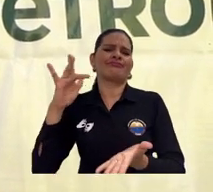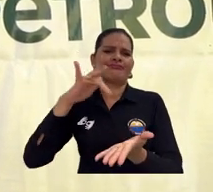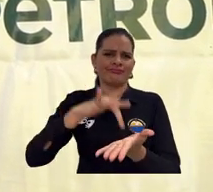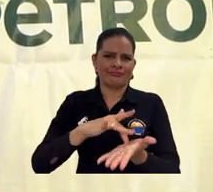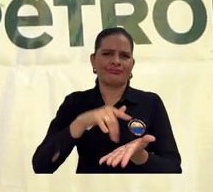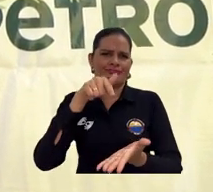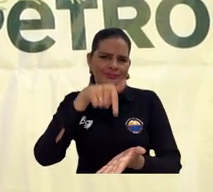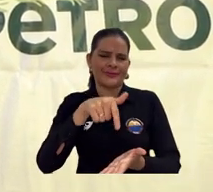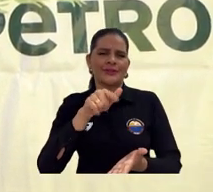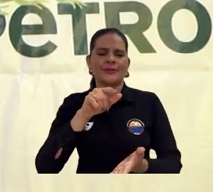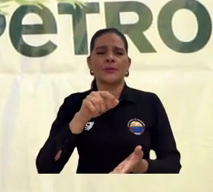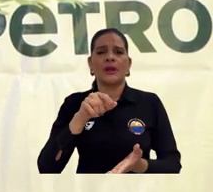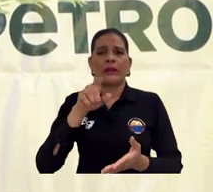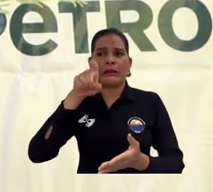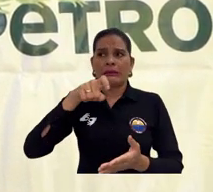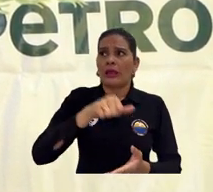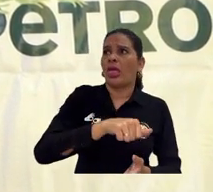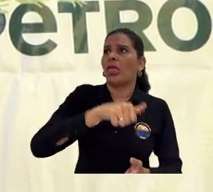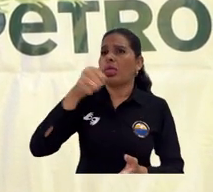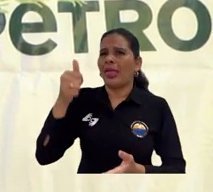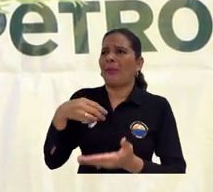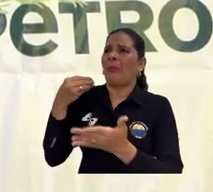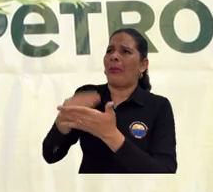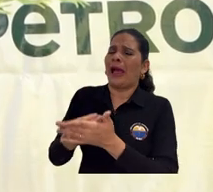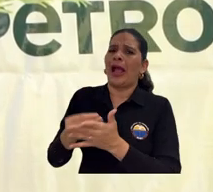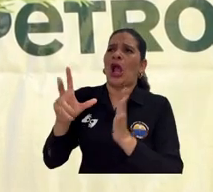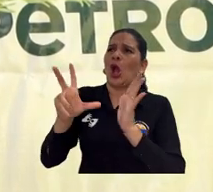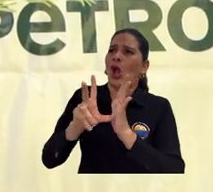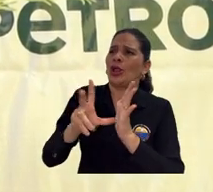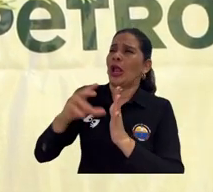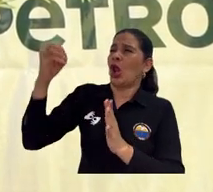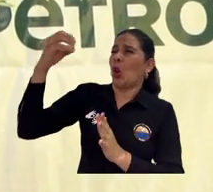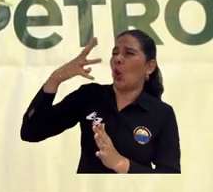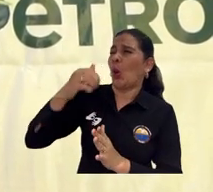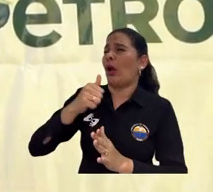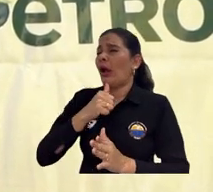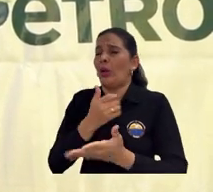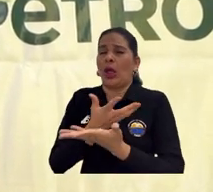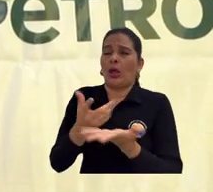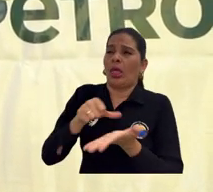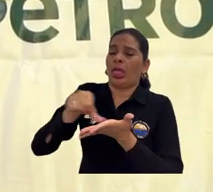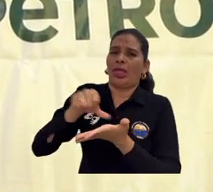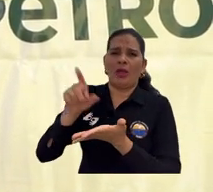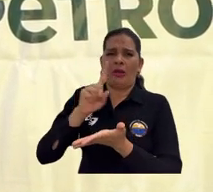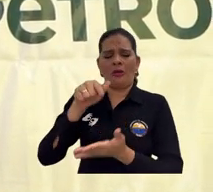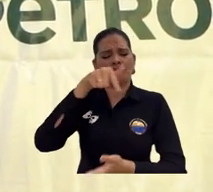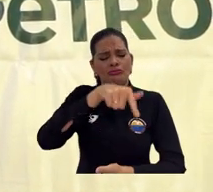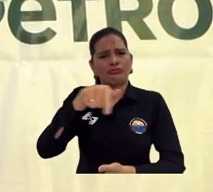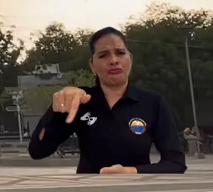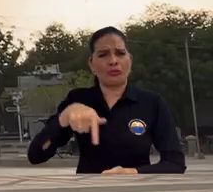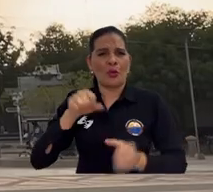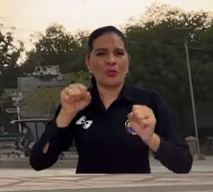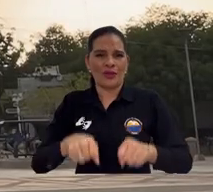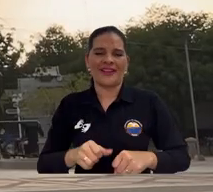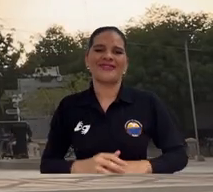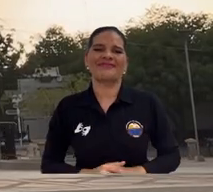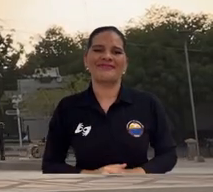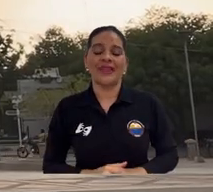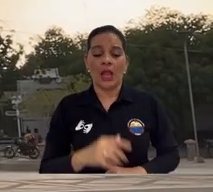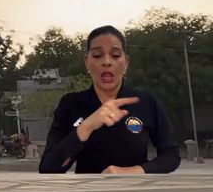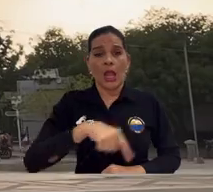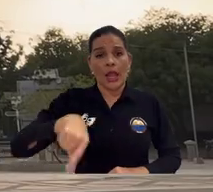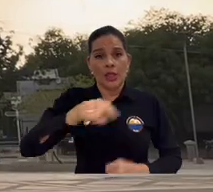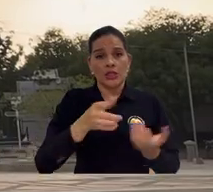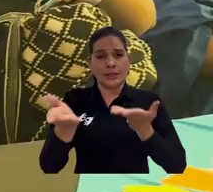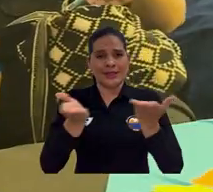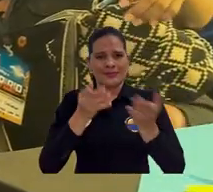a una ciudad donde ellos deben pagar hoteles, deben pagar luz, agua para poder estar, que eso no lo vemos en los territorios. Los prestadores de